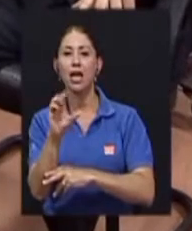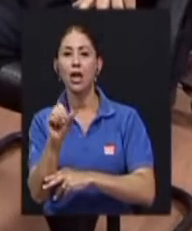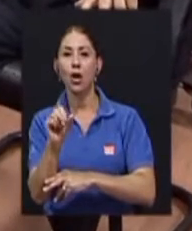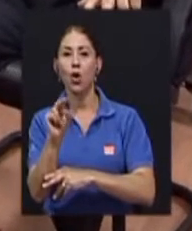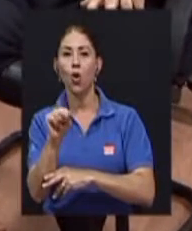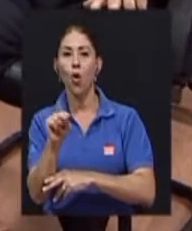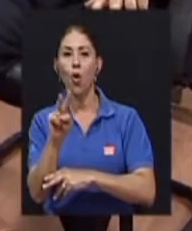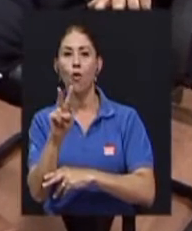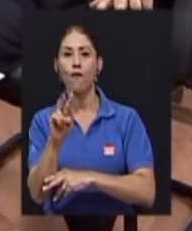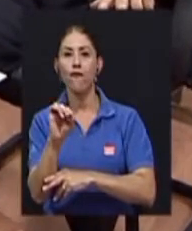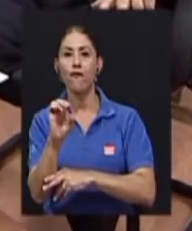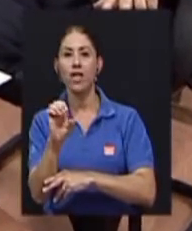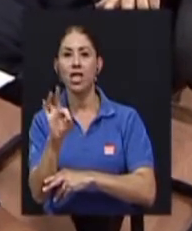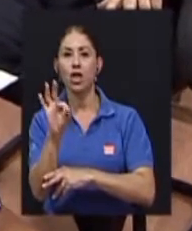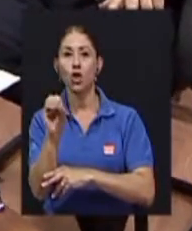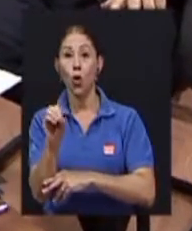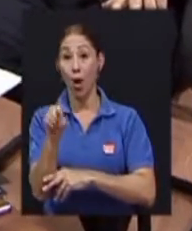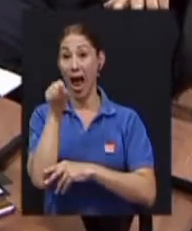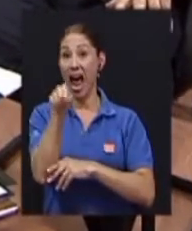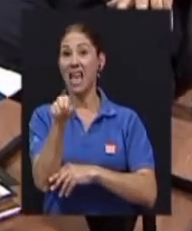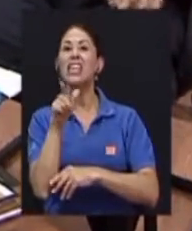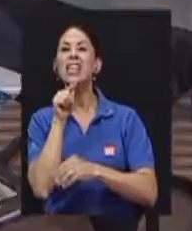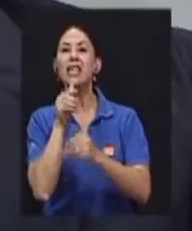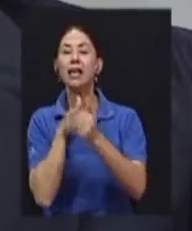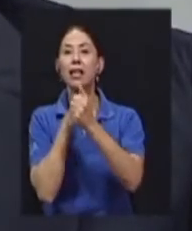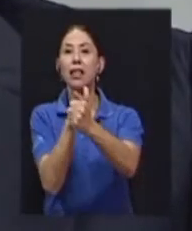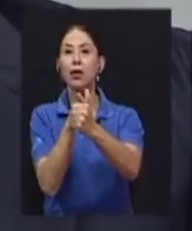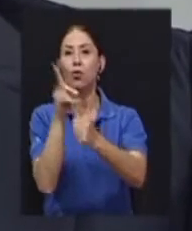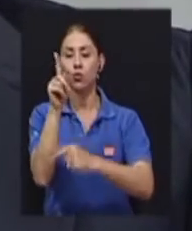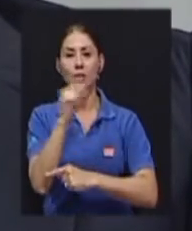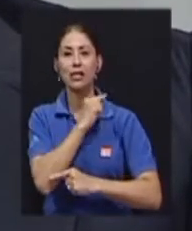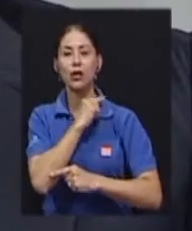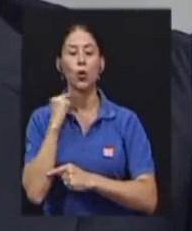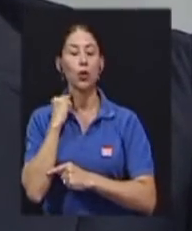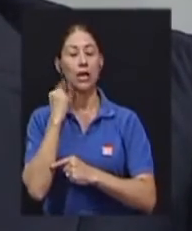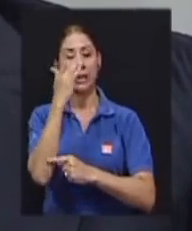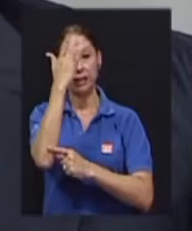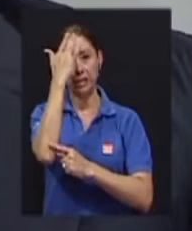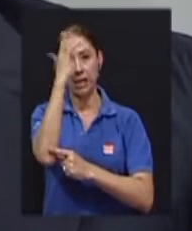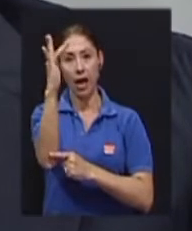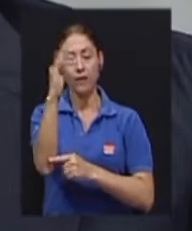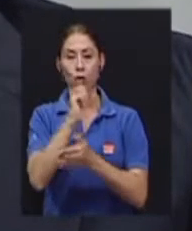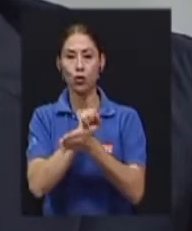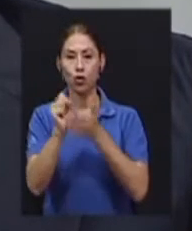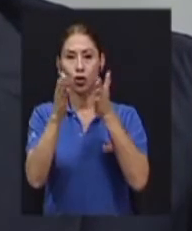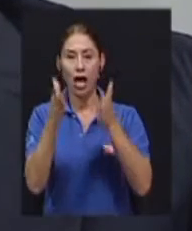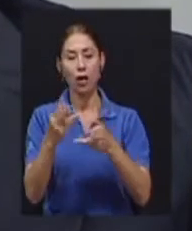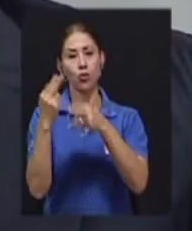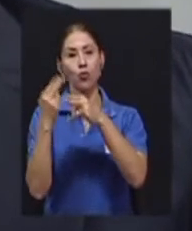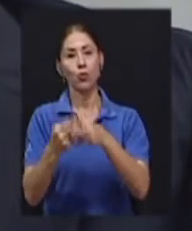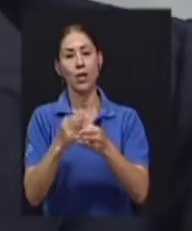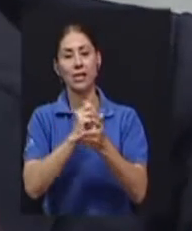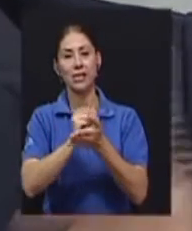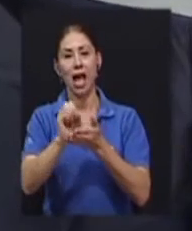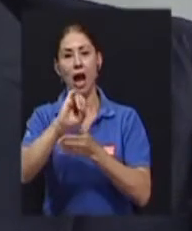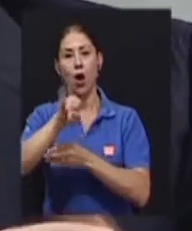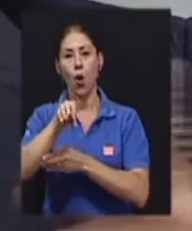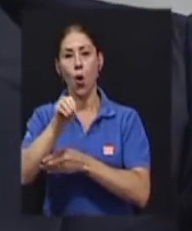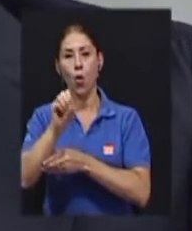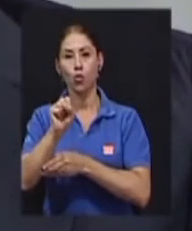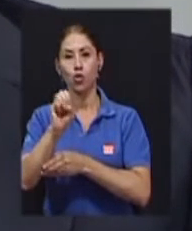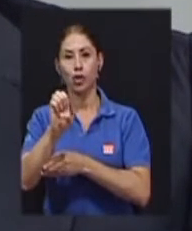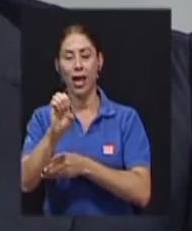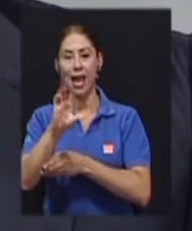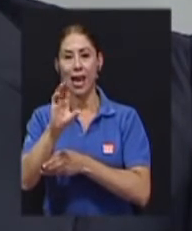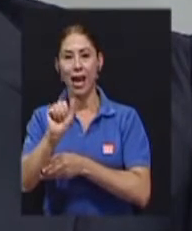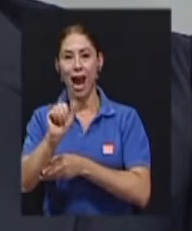sacerdote muy sabio y muy santo. De hecho, es San José Cafaso, un poco de